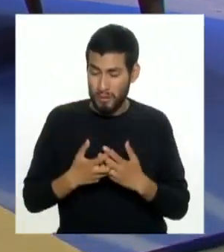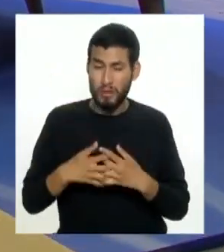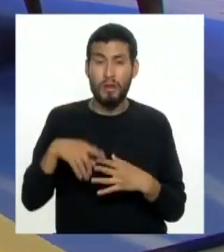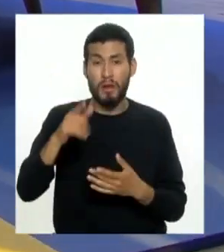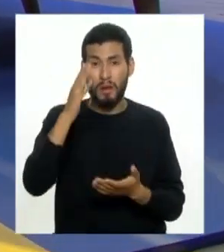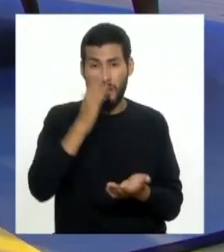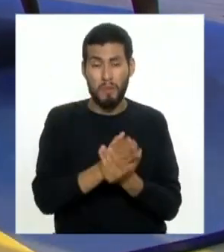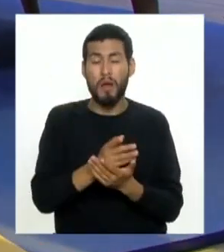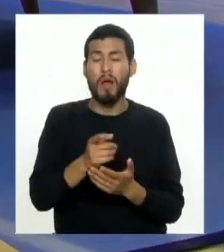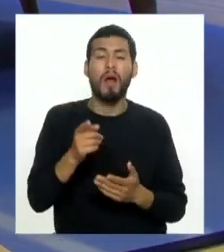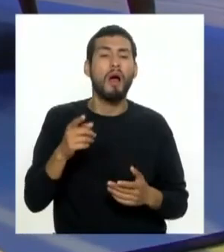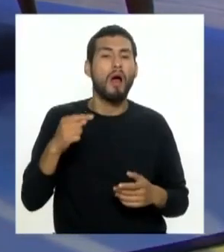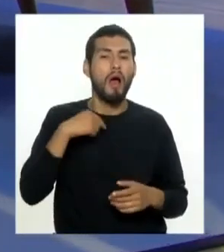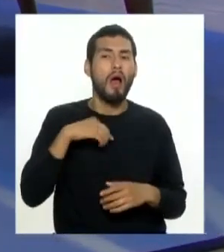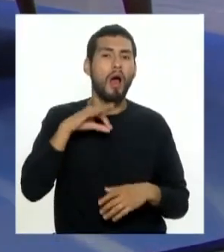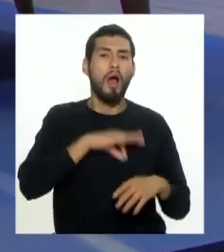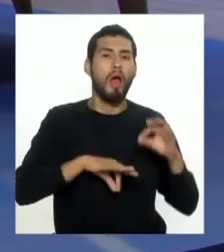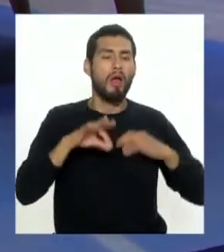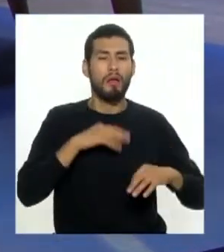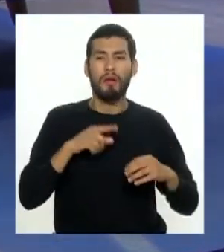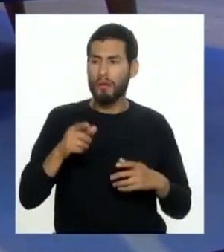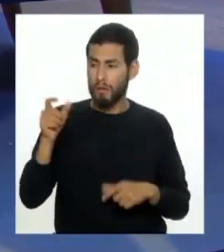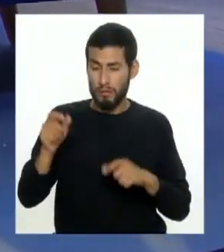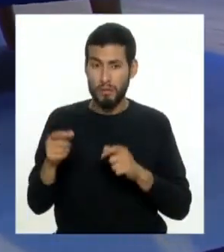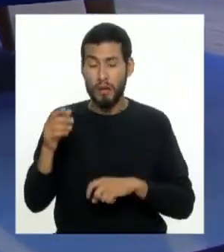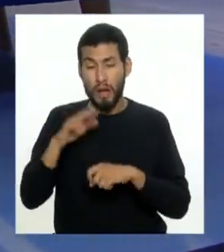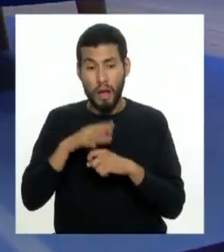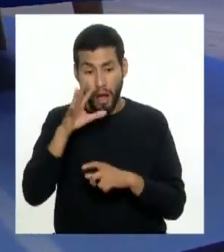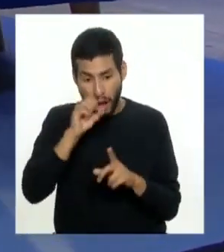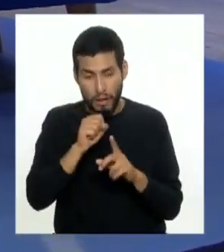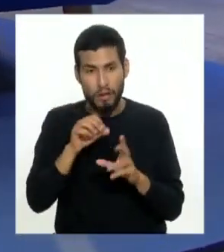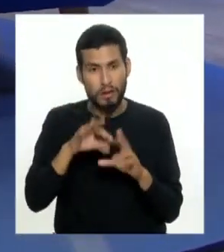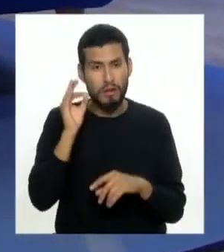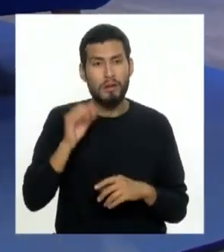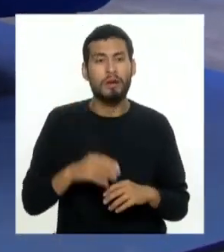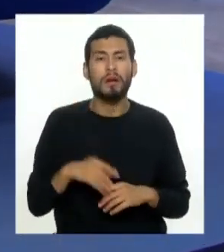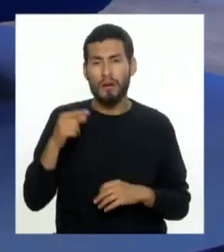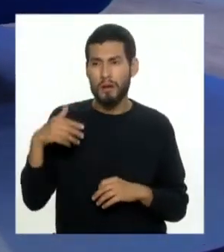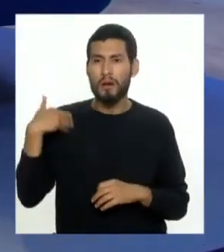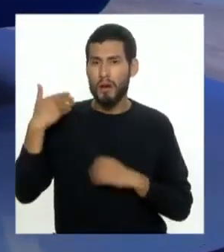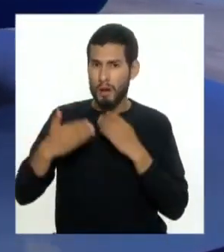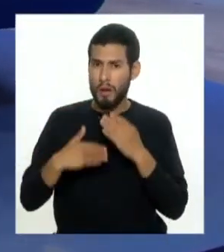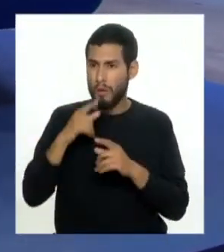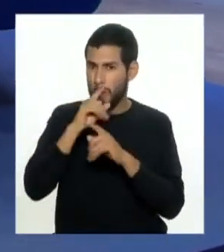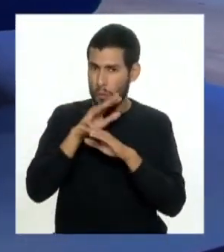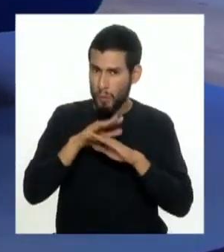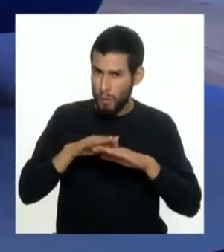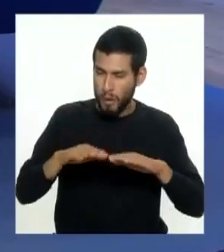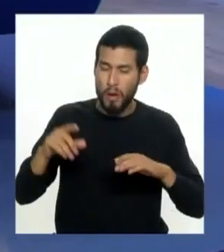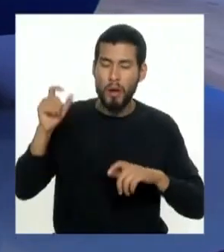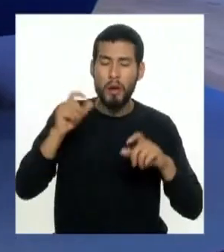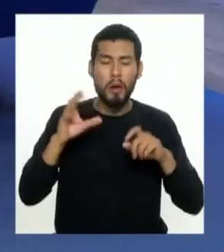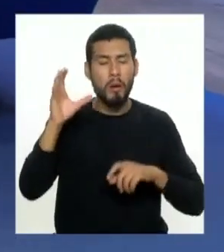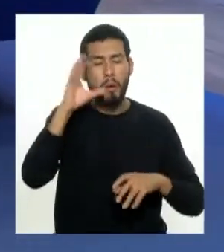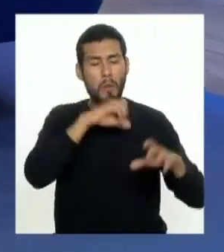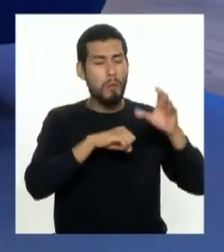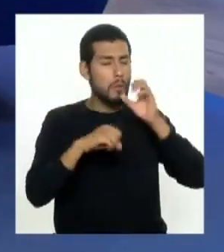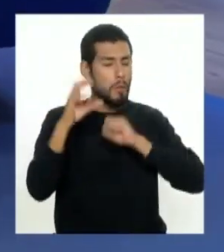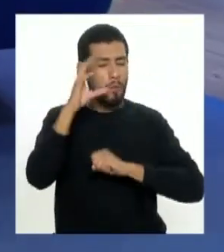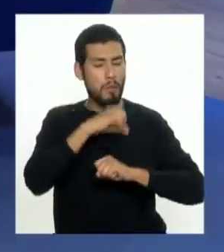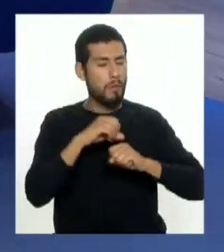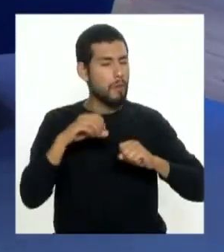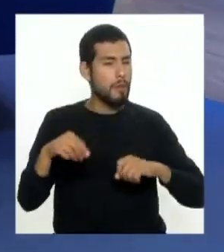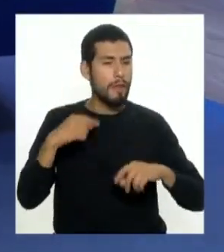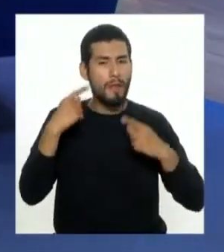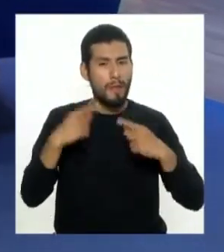paren la mano paren la mano porque ya los consumidores se dieron cuenta o sea esto ha funcionado muy bien mientras no éramos conscientes de que esto se